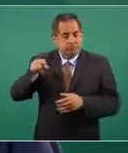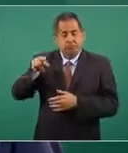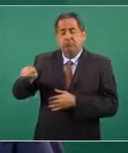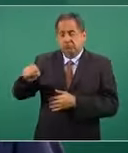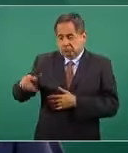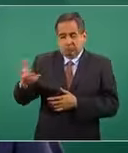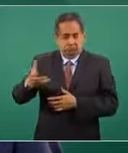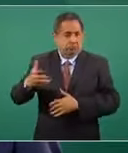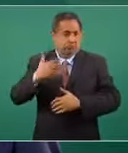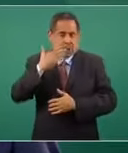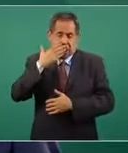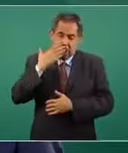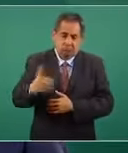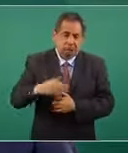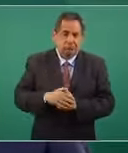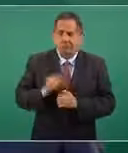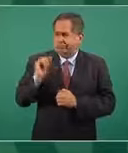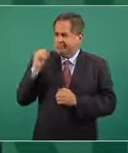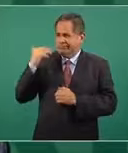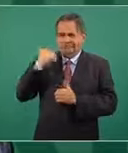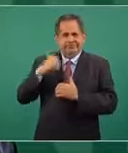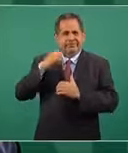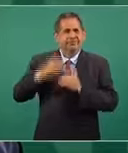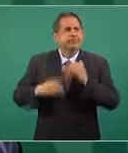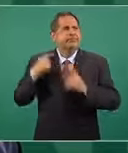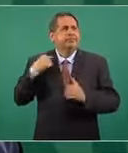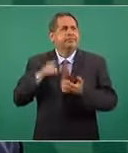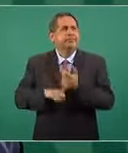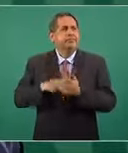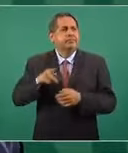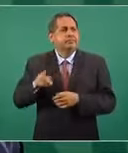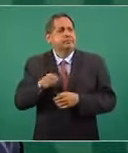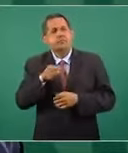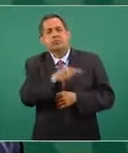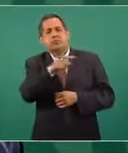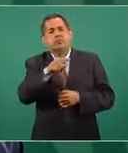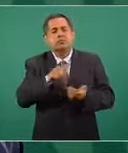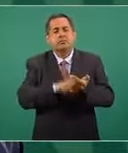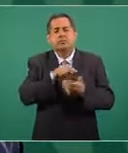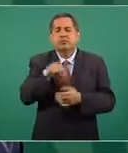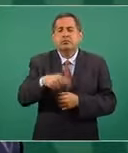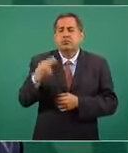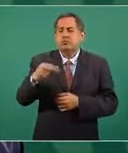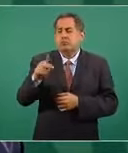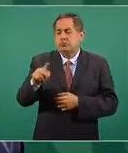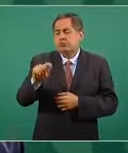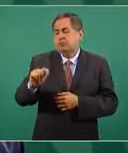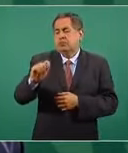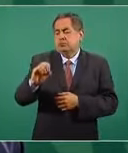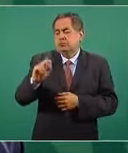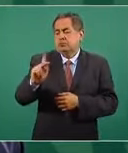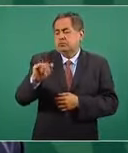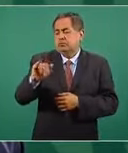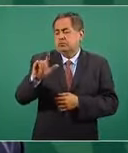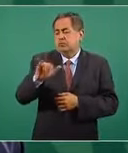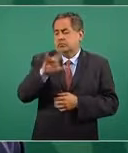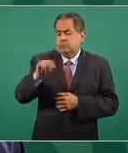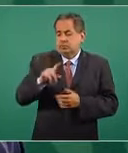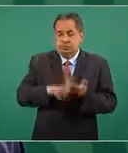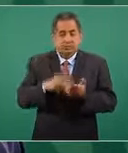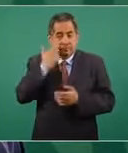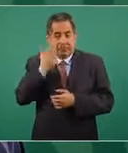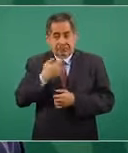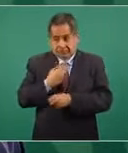Acaban de terminar uno en Topilejo, querían que yo los